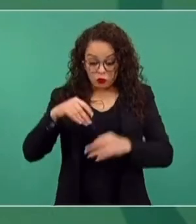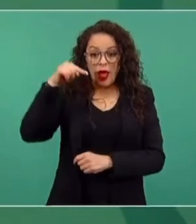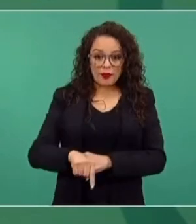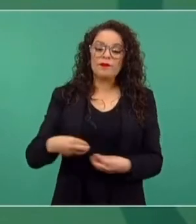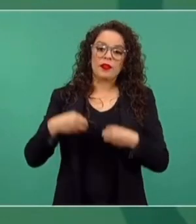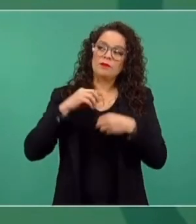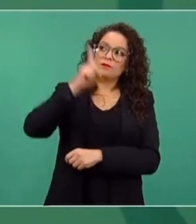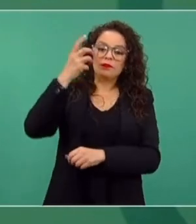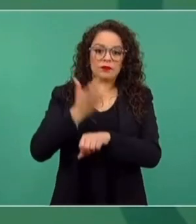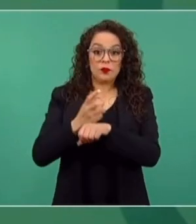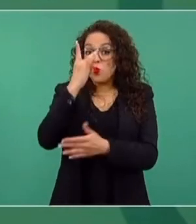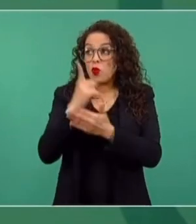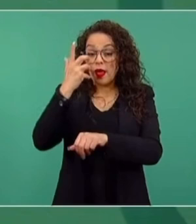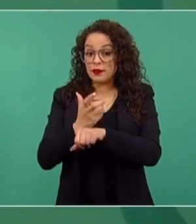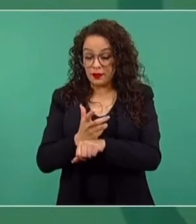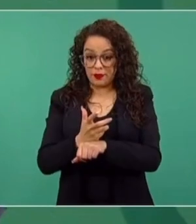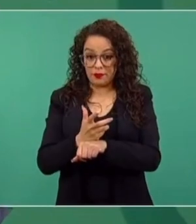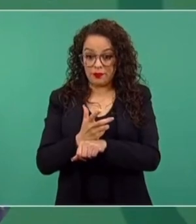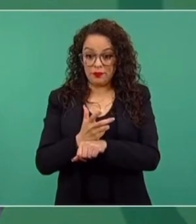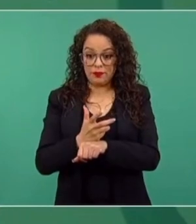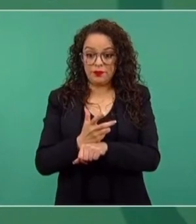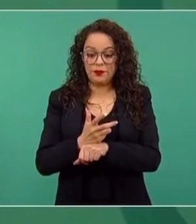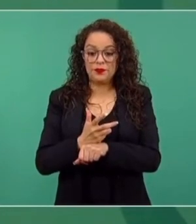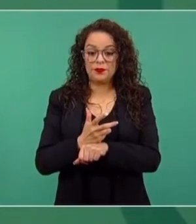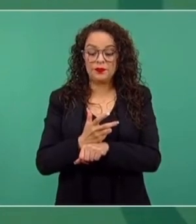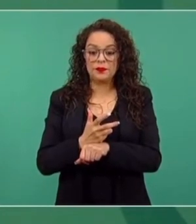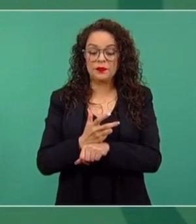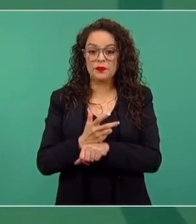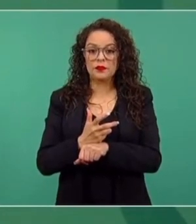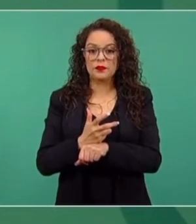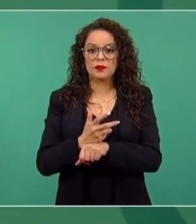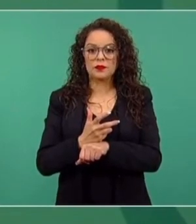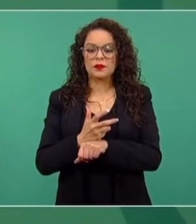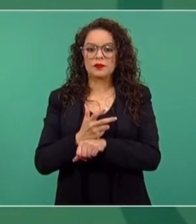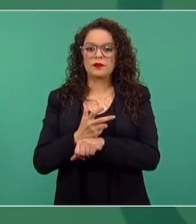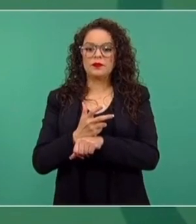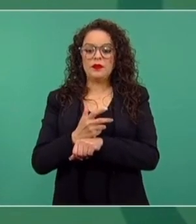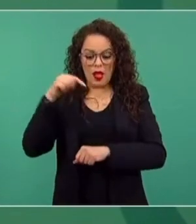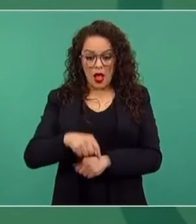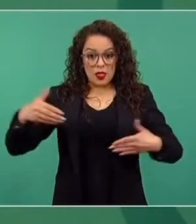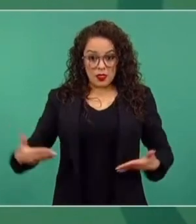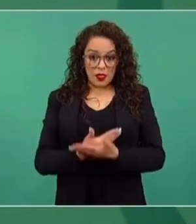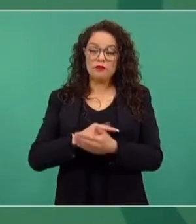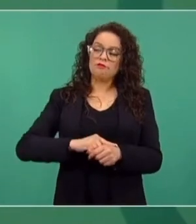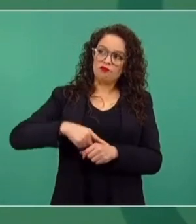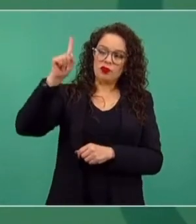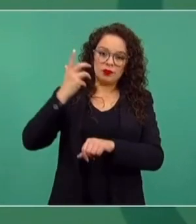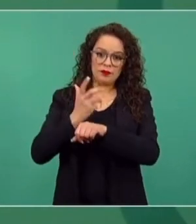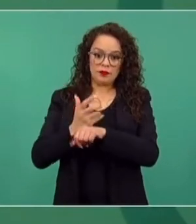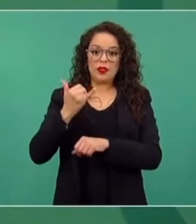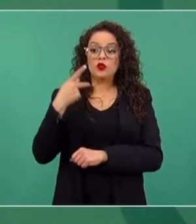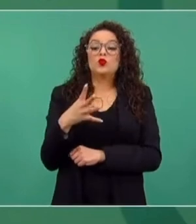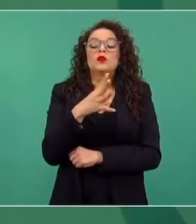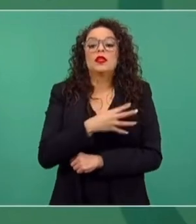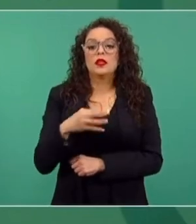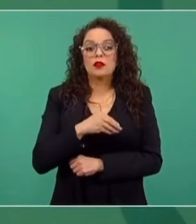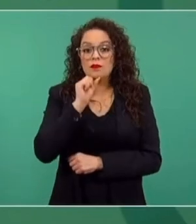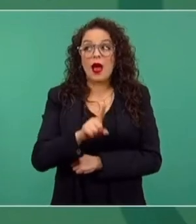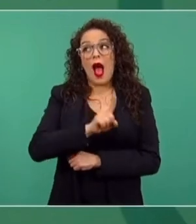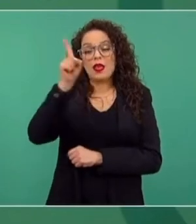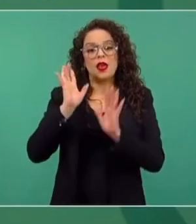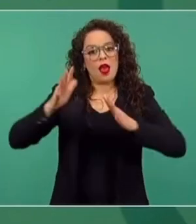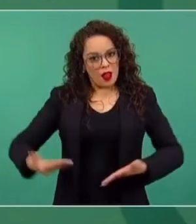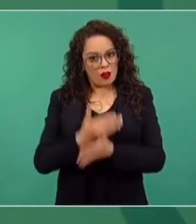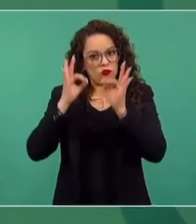sólo en ese país, tanto de quienes nacieron aquí, se fueron a Estados Unidos, y sus hijos que ya